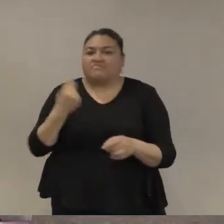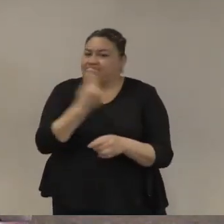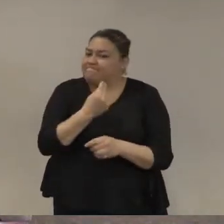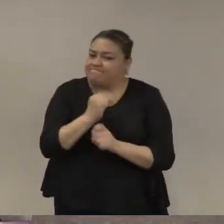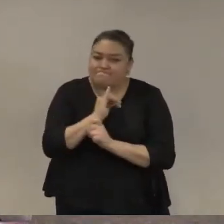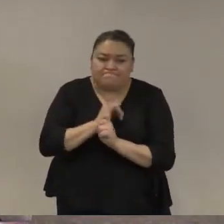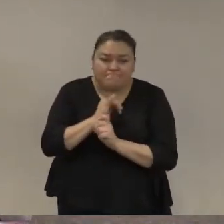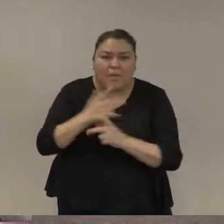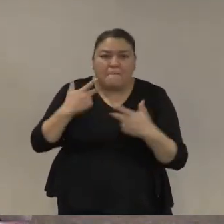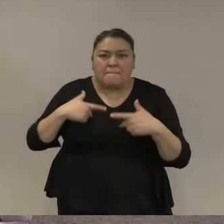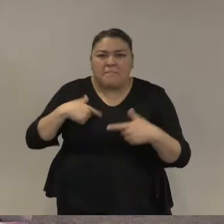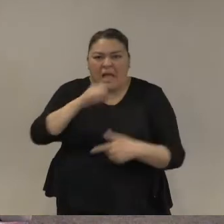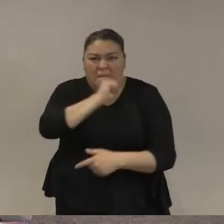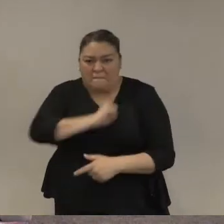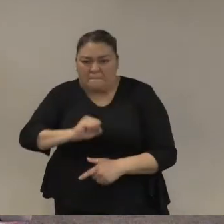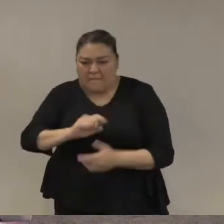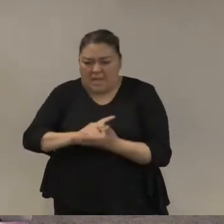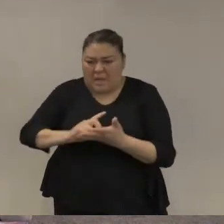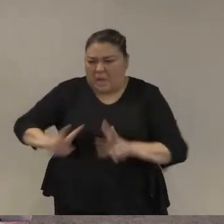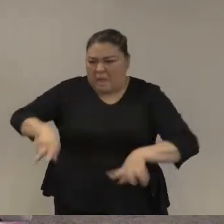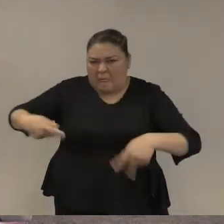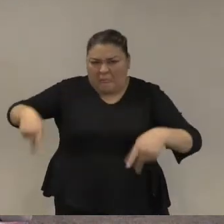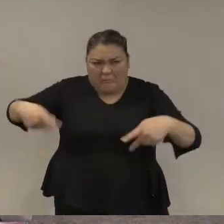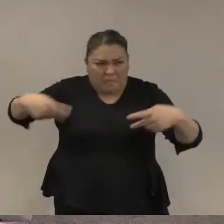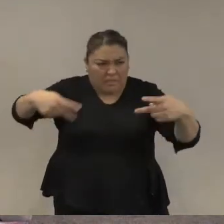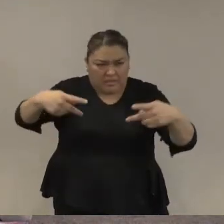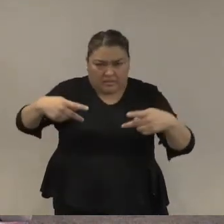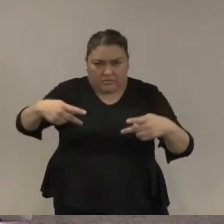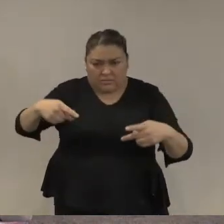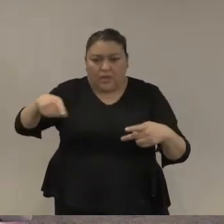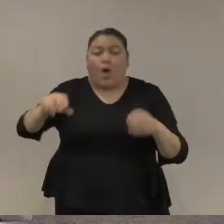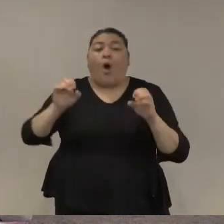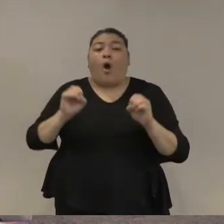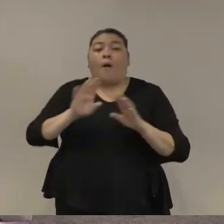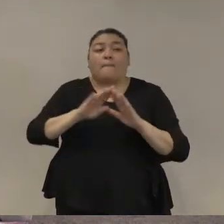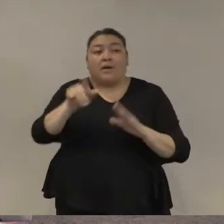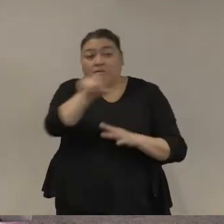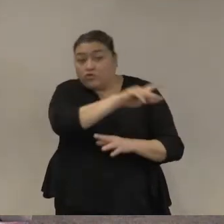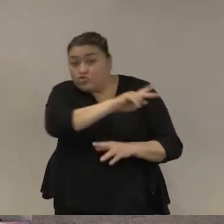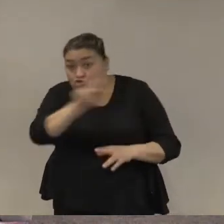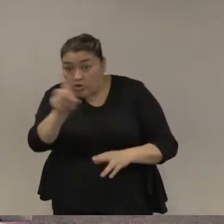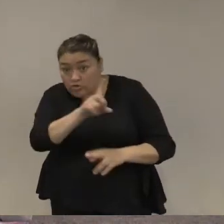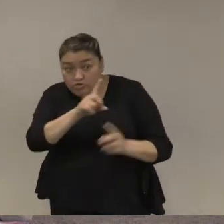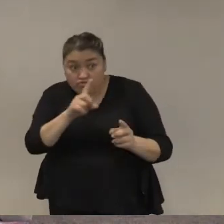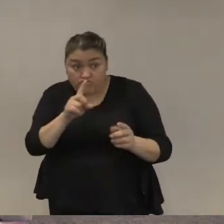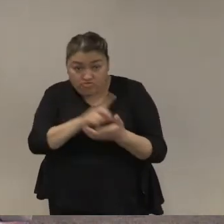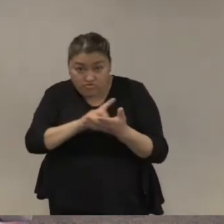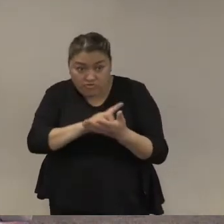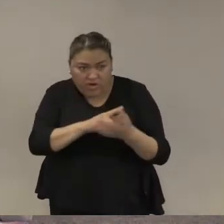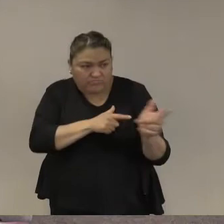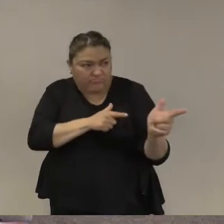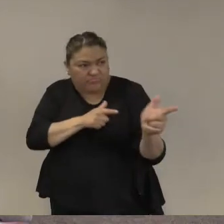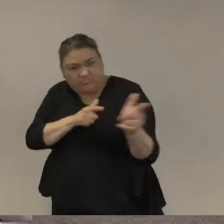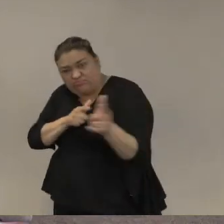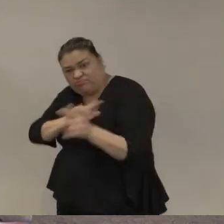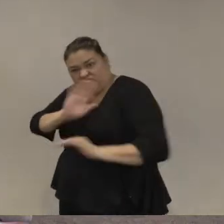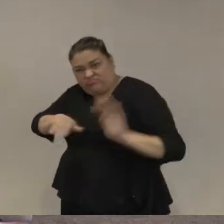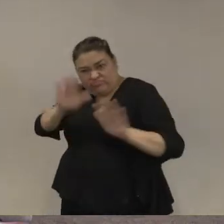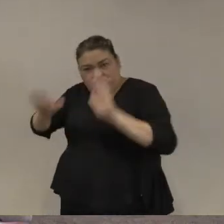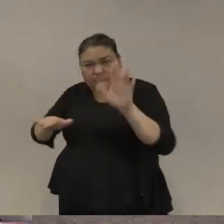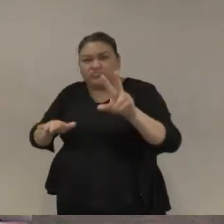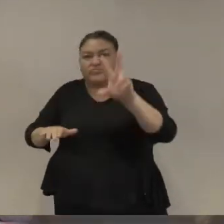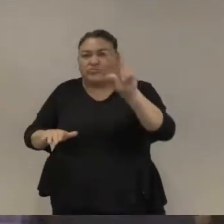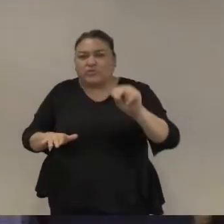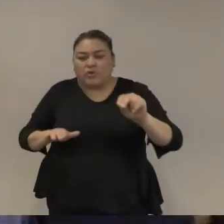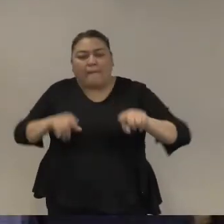es mucho más eficaz que simplemente disparar a todos que están llevando droga sin distinguir espero que eso